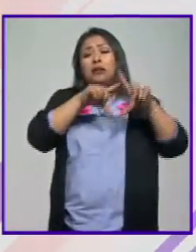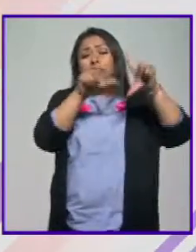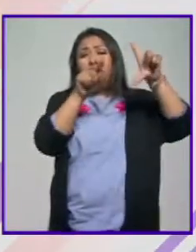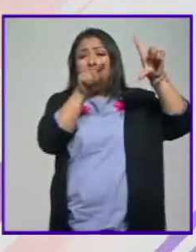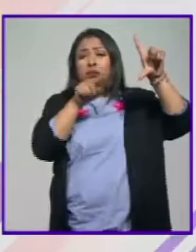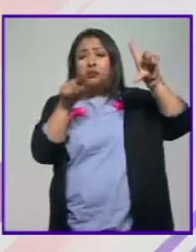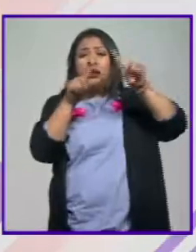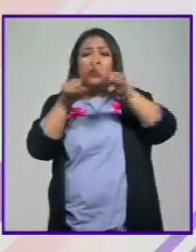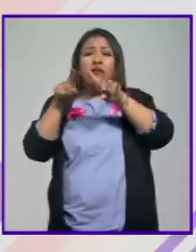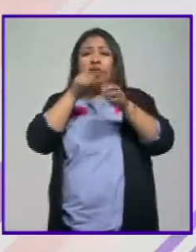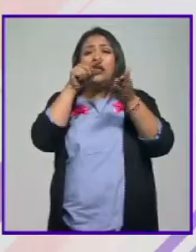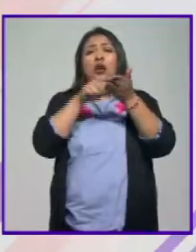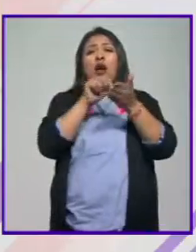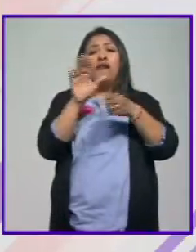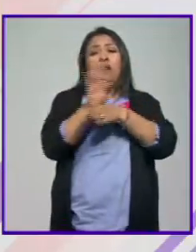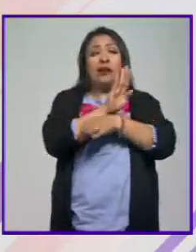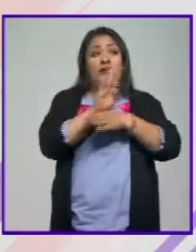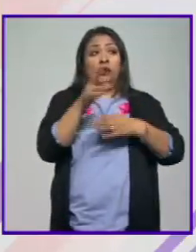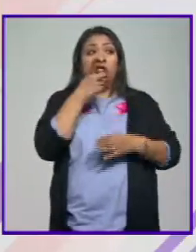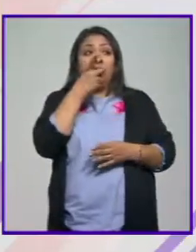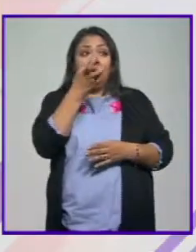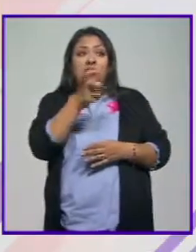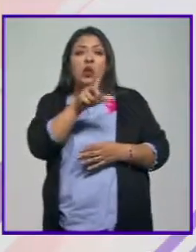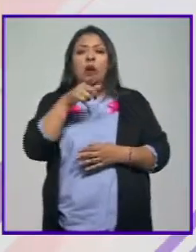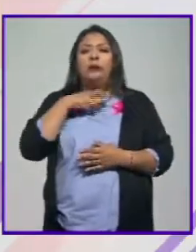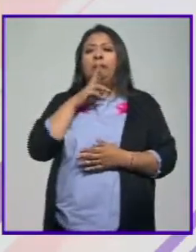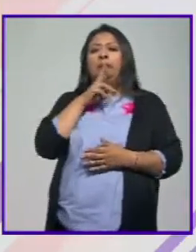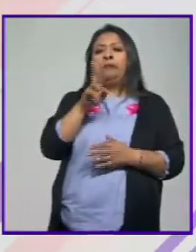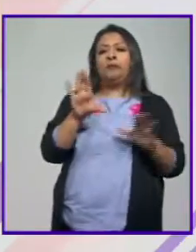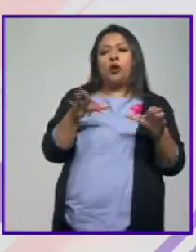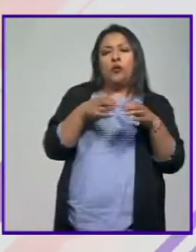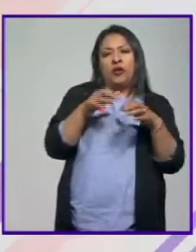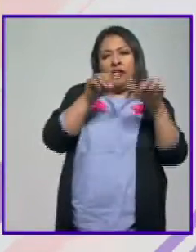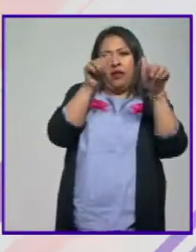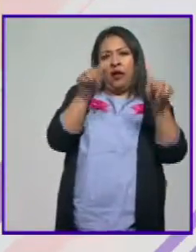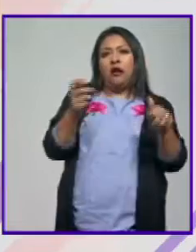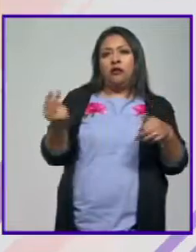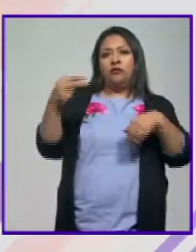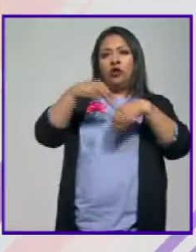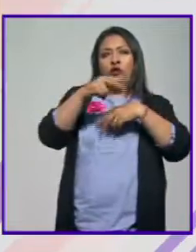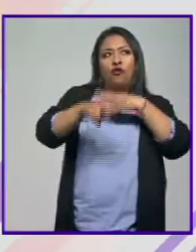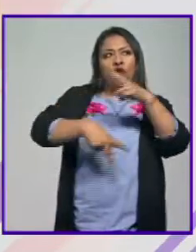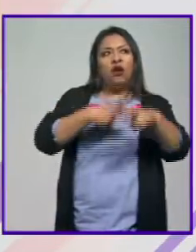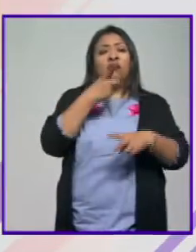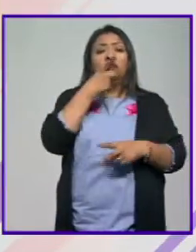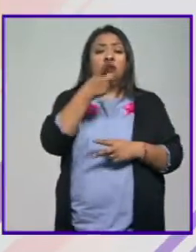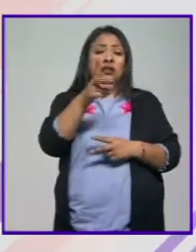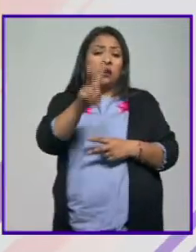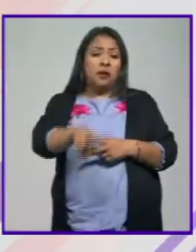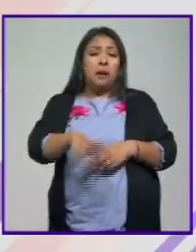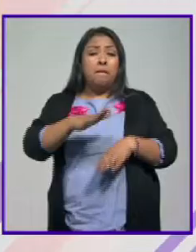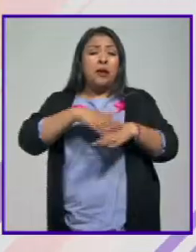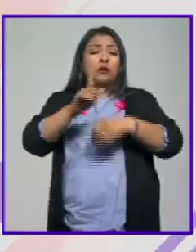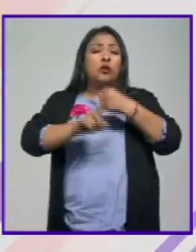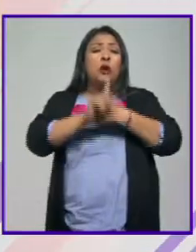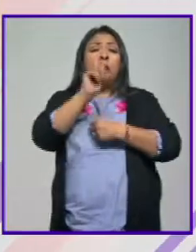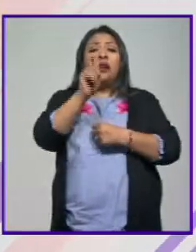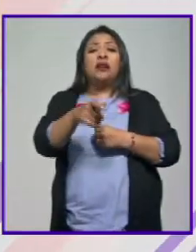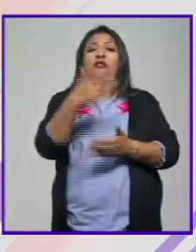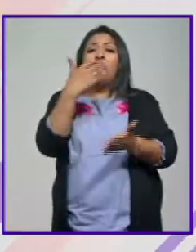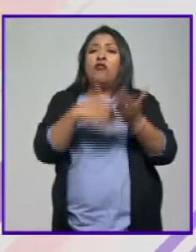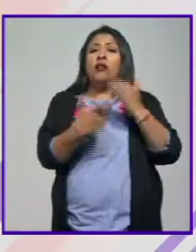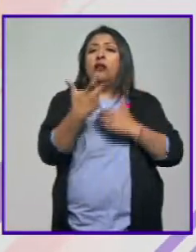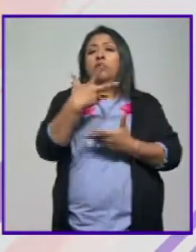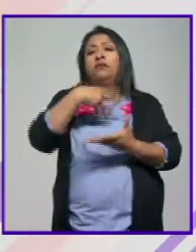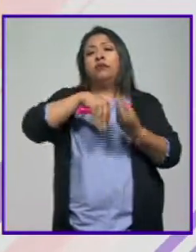estos beneficios. Afirmación que generó respuesta en la comunidad artística presente que manifestó que el mayor problema es la falta de